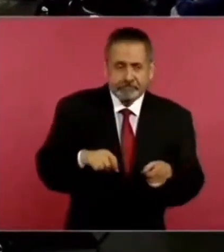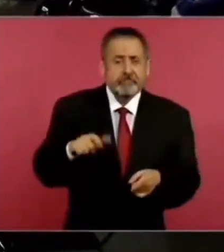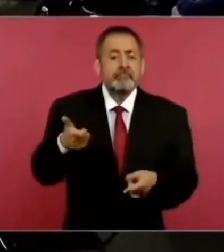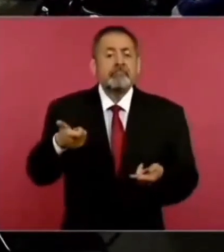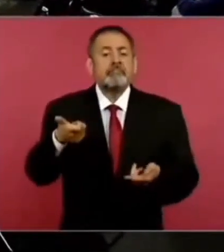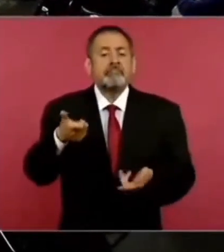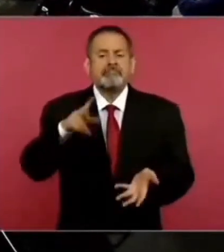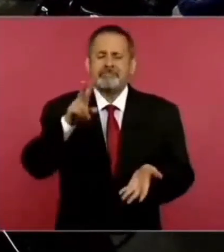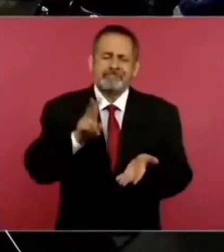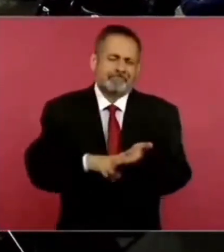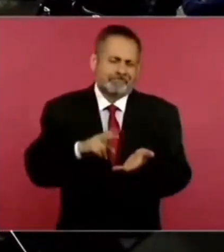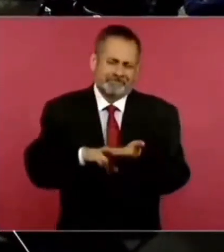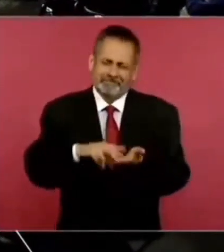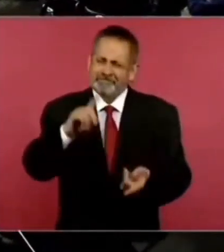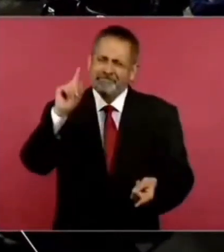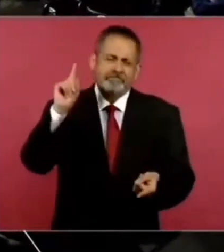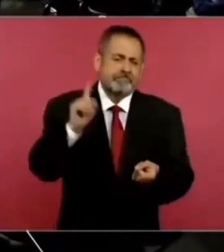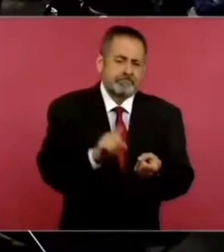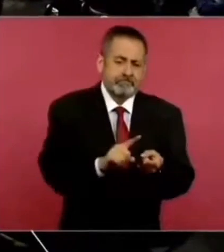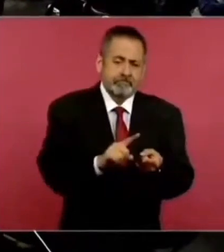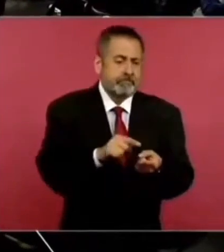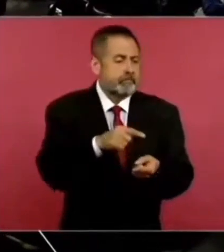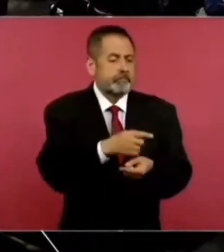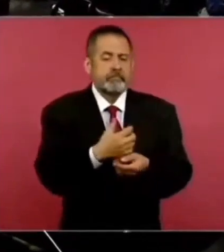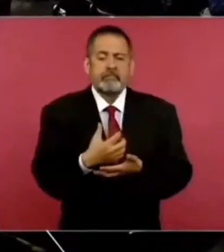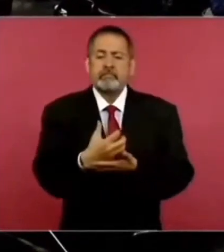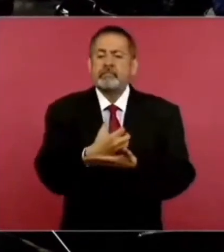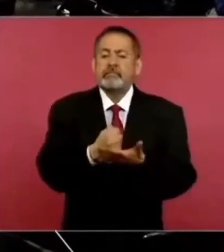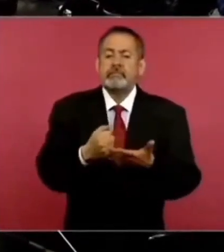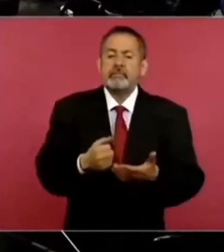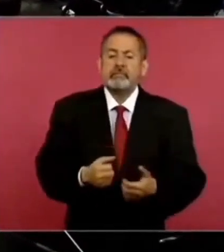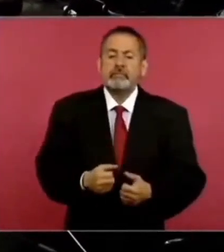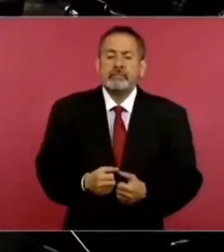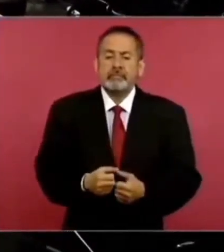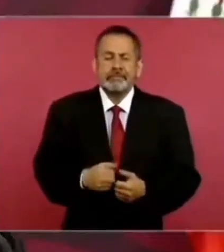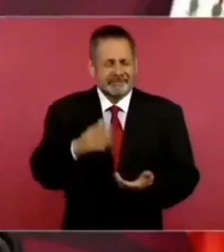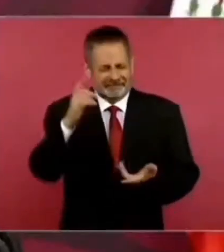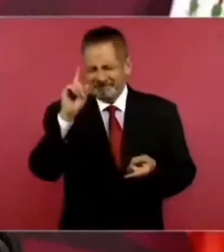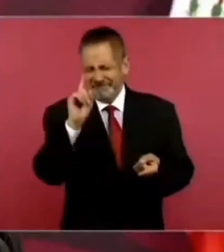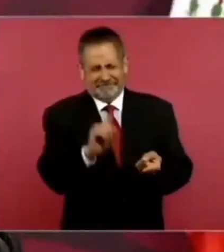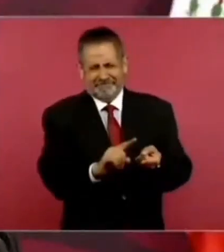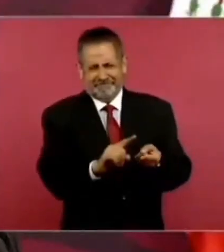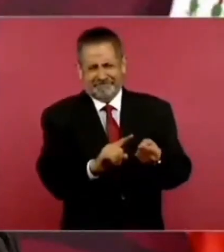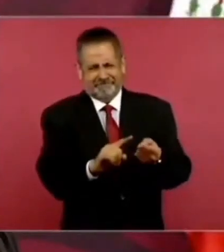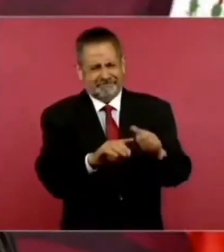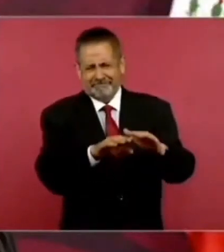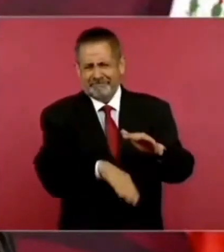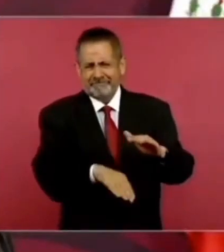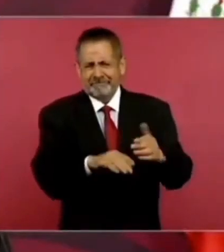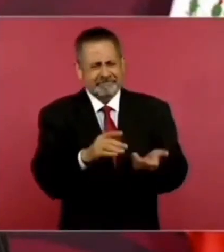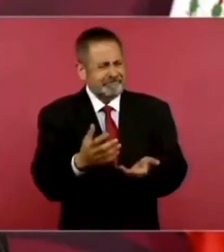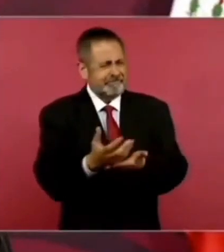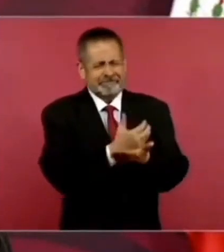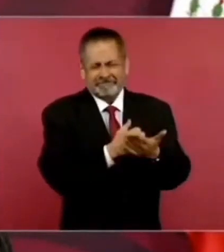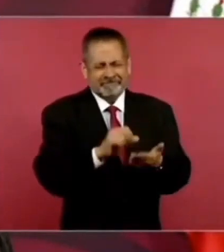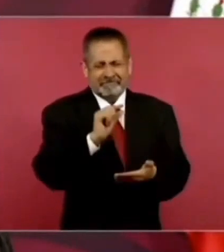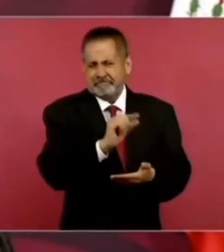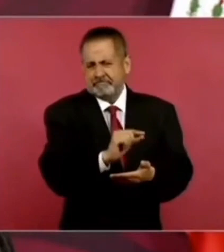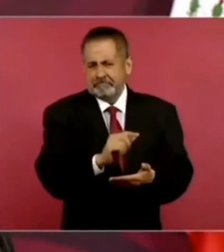por abajo del valor comercial.